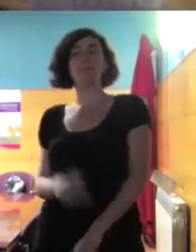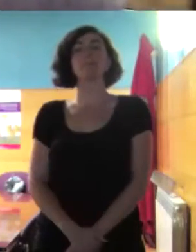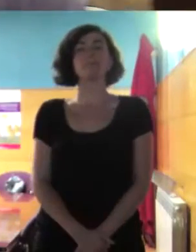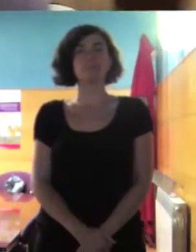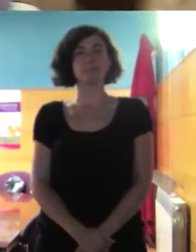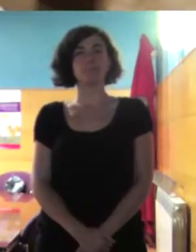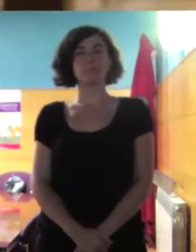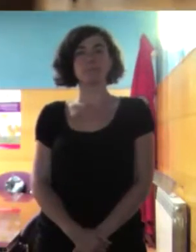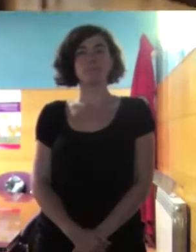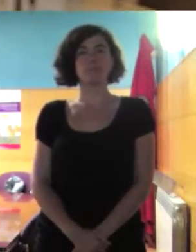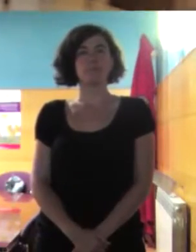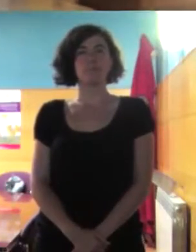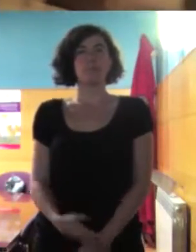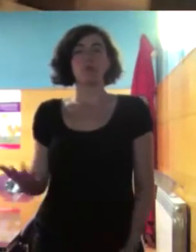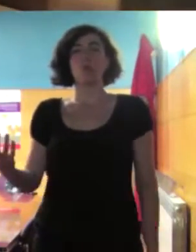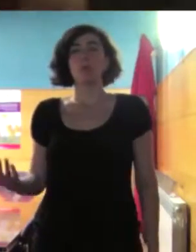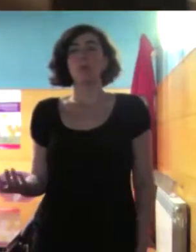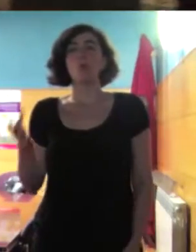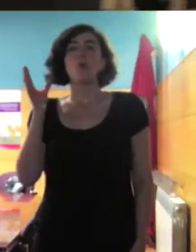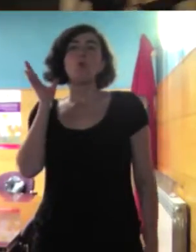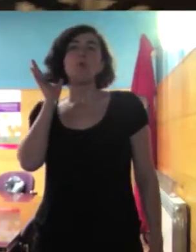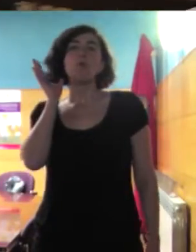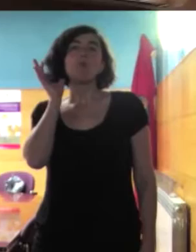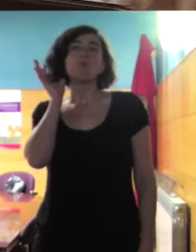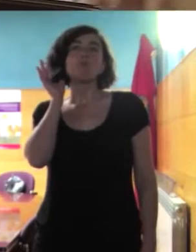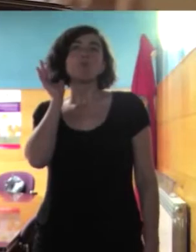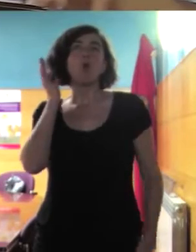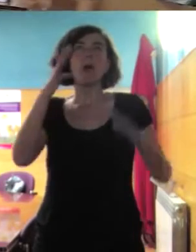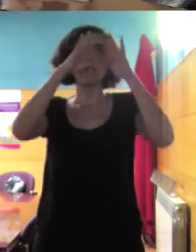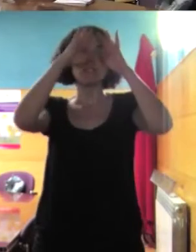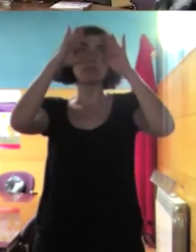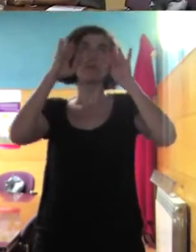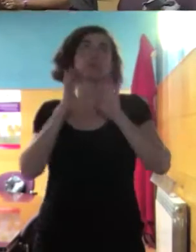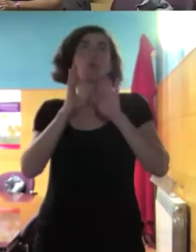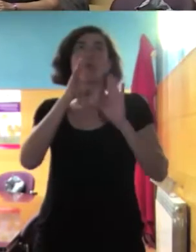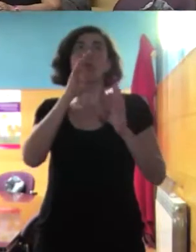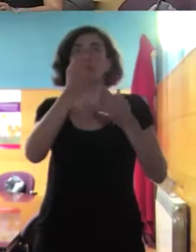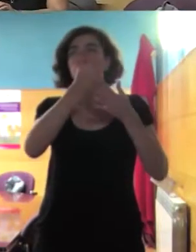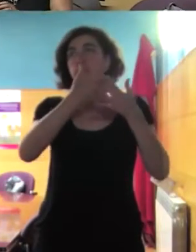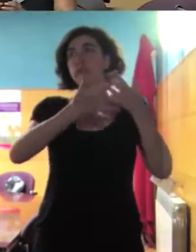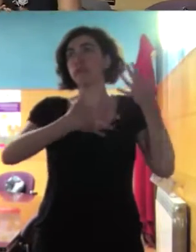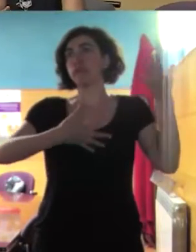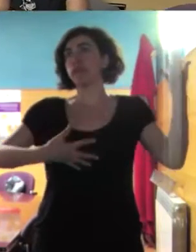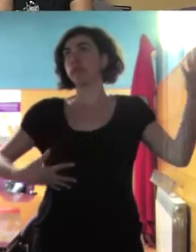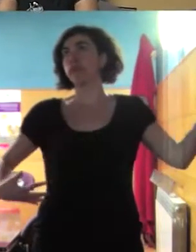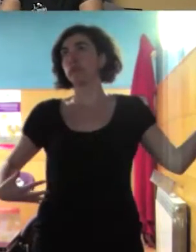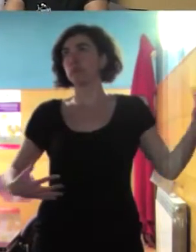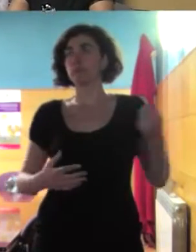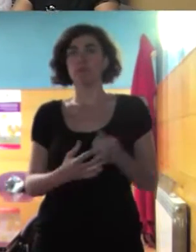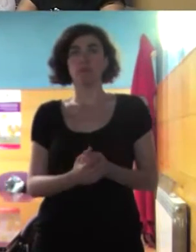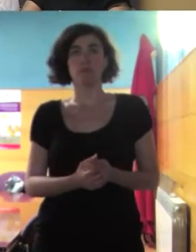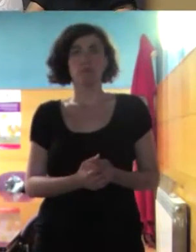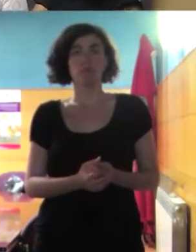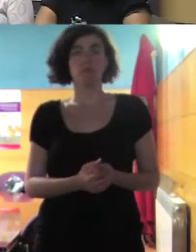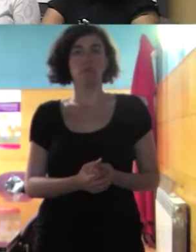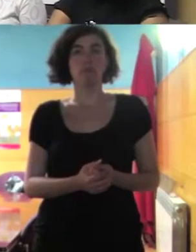tantas razones por las que las mujeres que llevan el pelo cubierto lo llevan así que las enumero rápidamente y vamos a ver